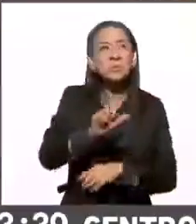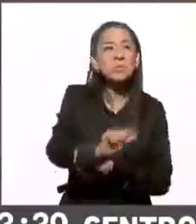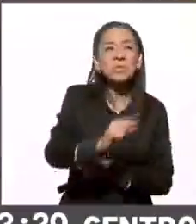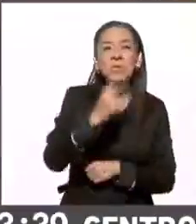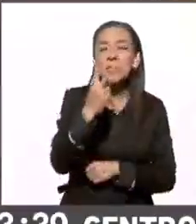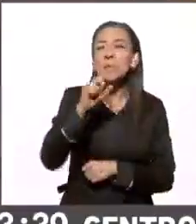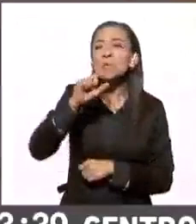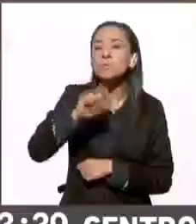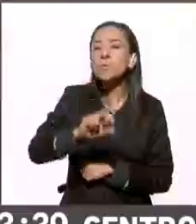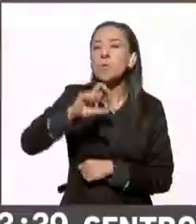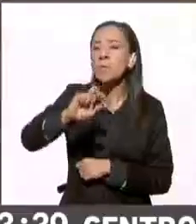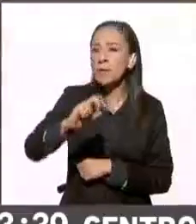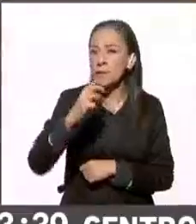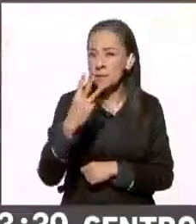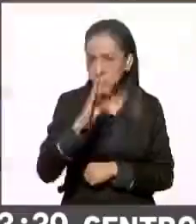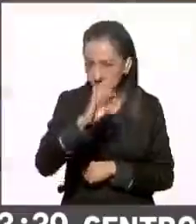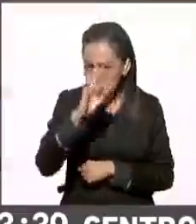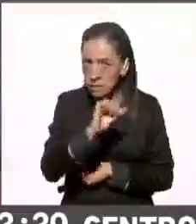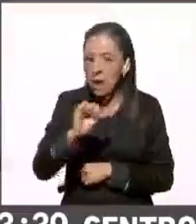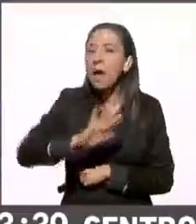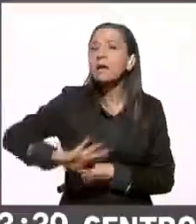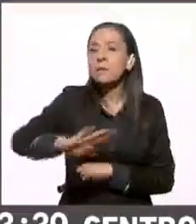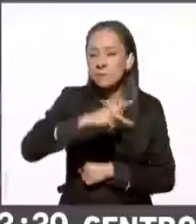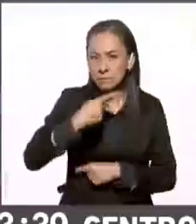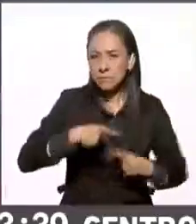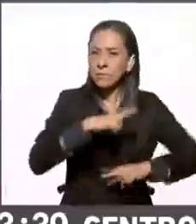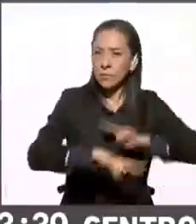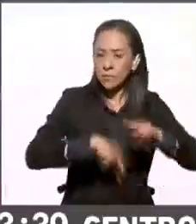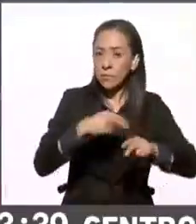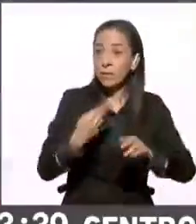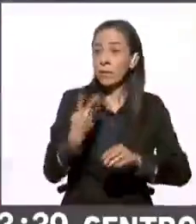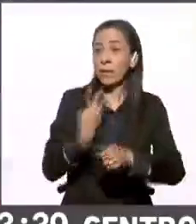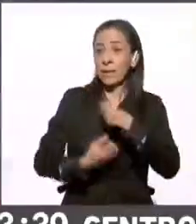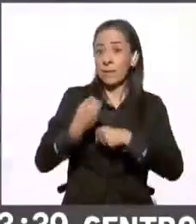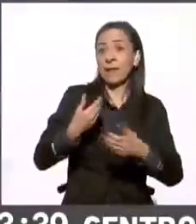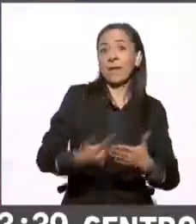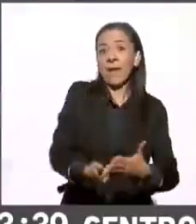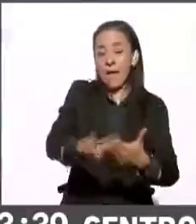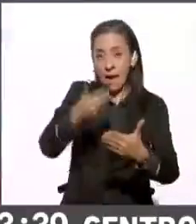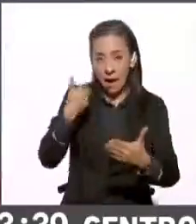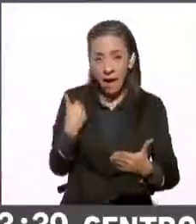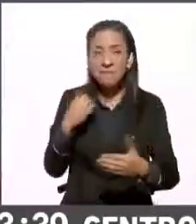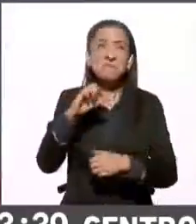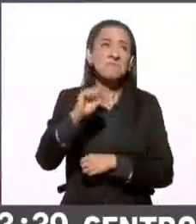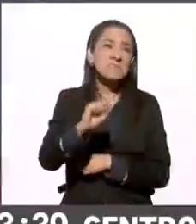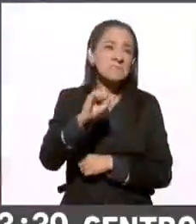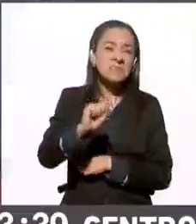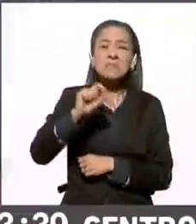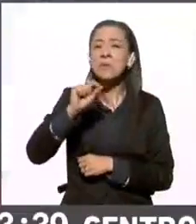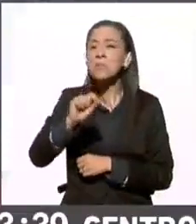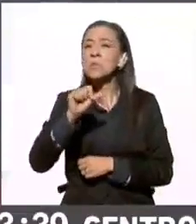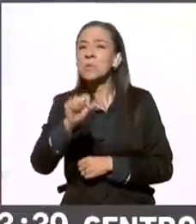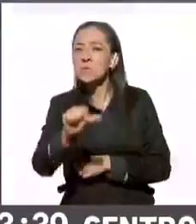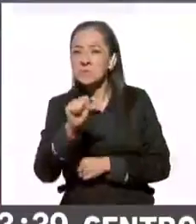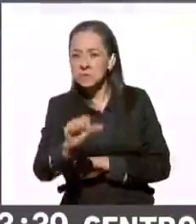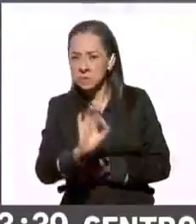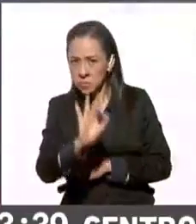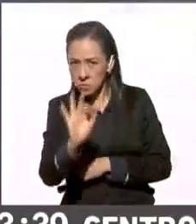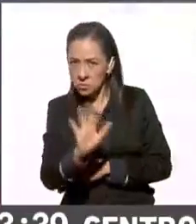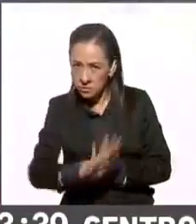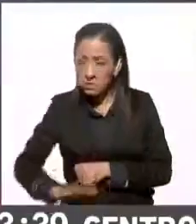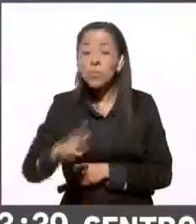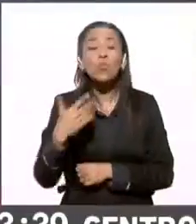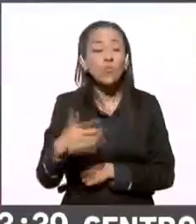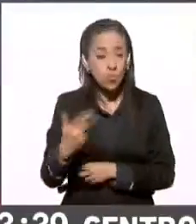.33% de participación y tres años antes había registrado 60.16% de la participación. Muy